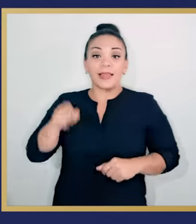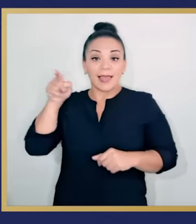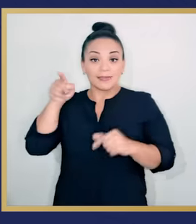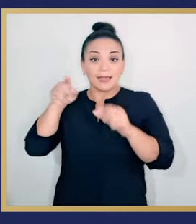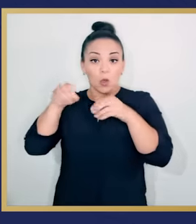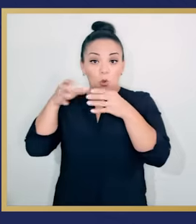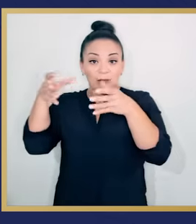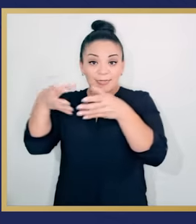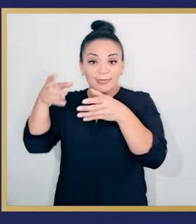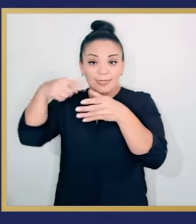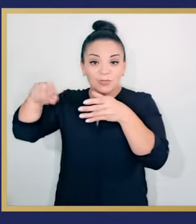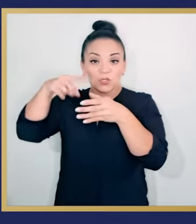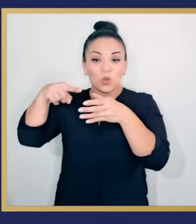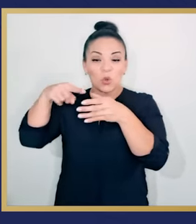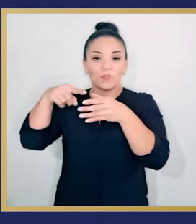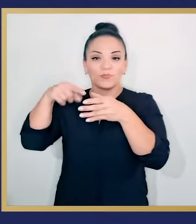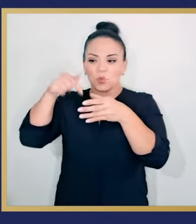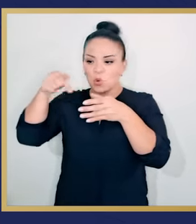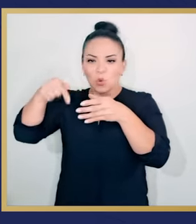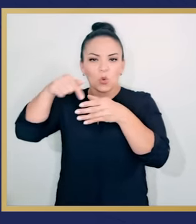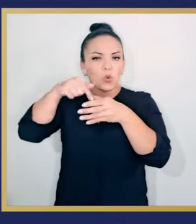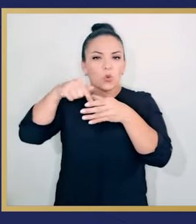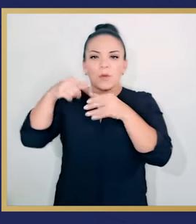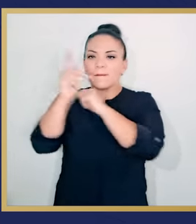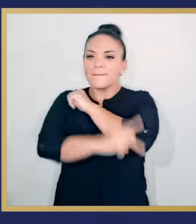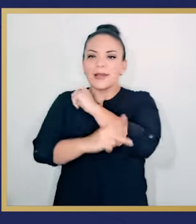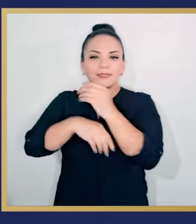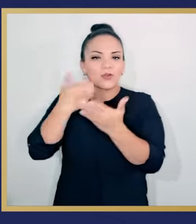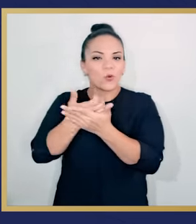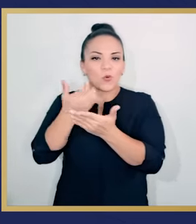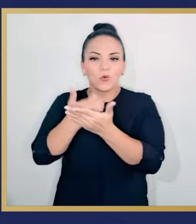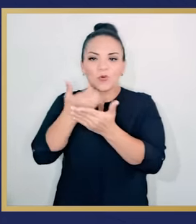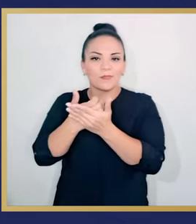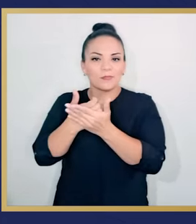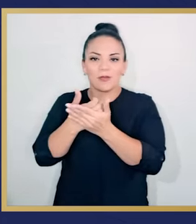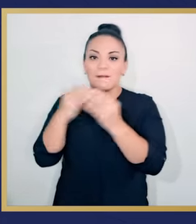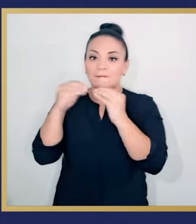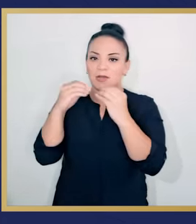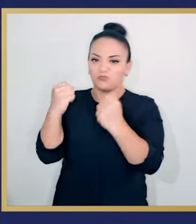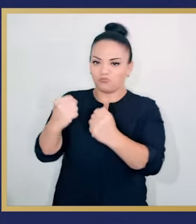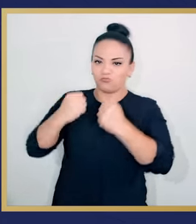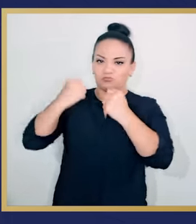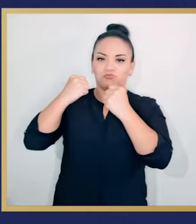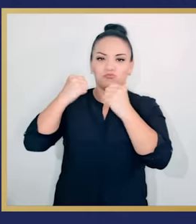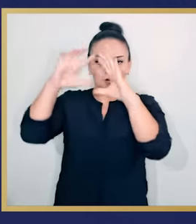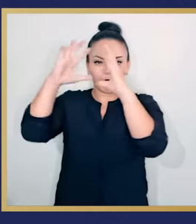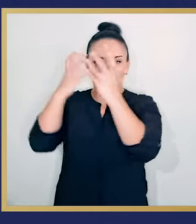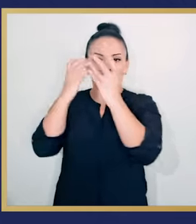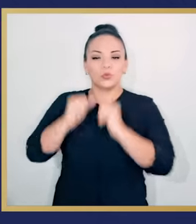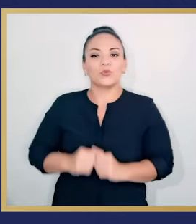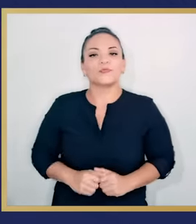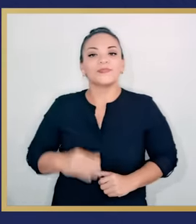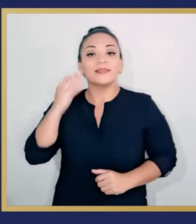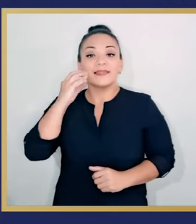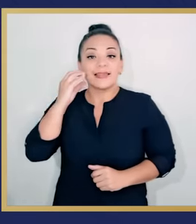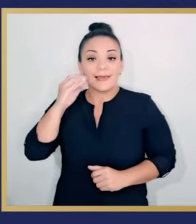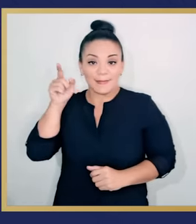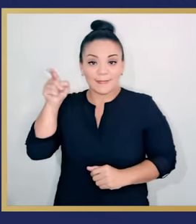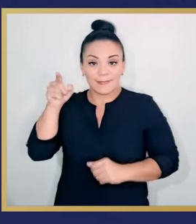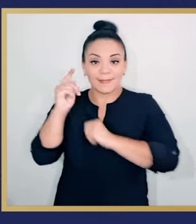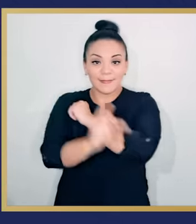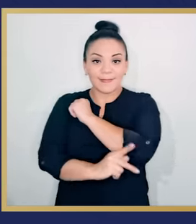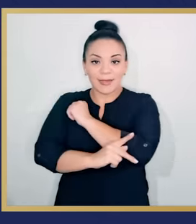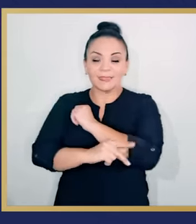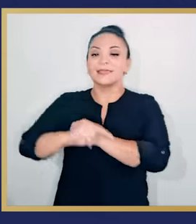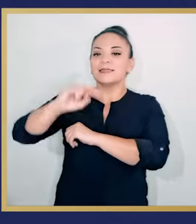Árabes del Golfo, una organización que reúne a las economías más prósperas